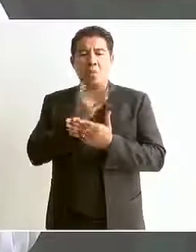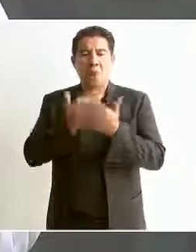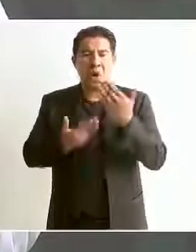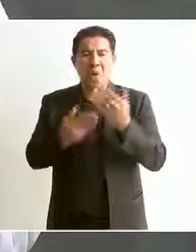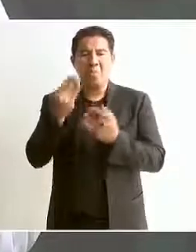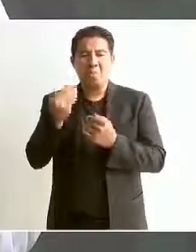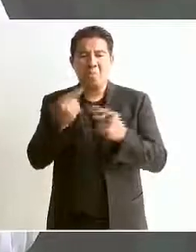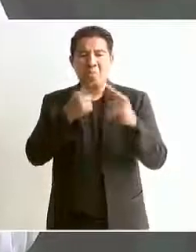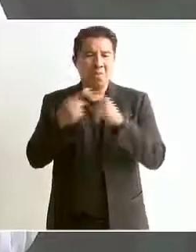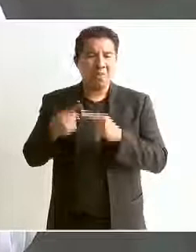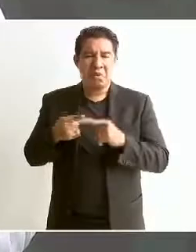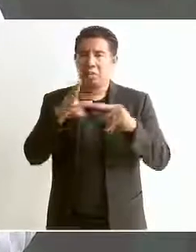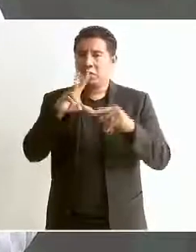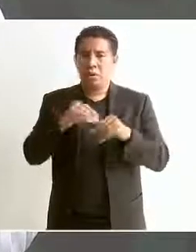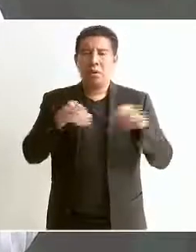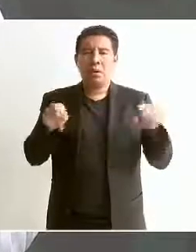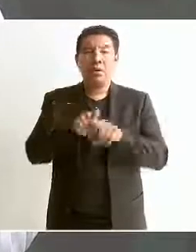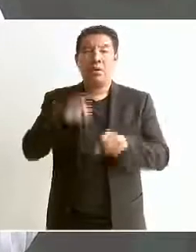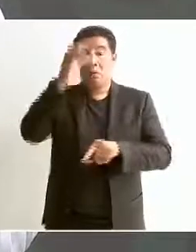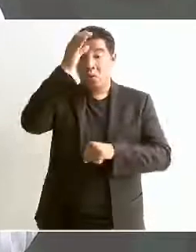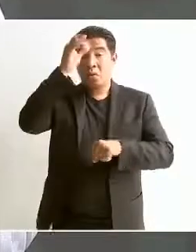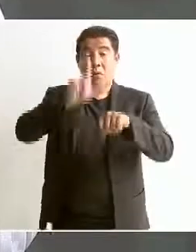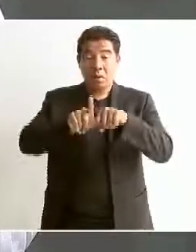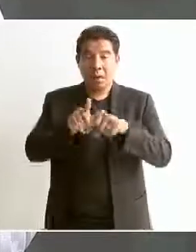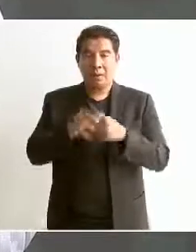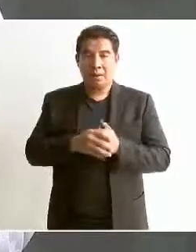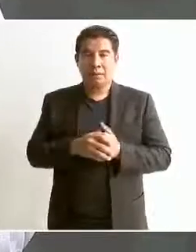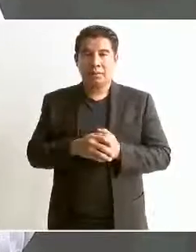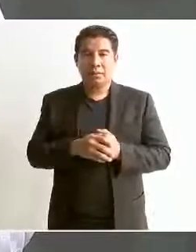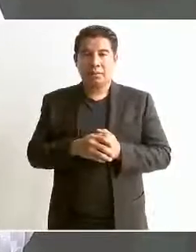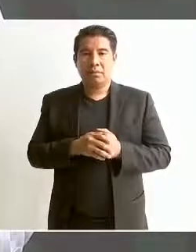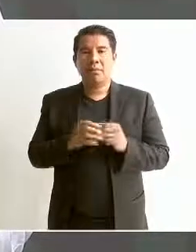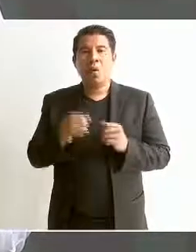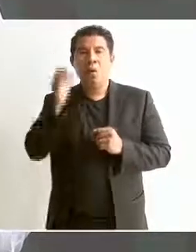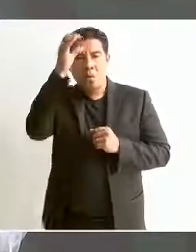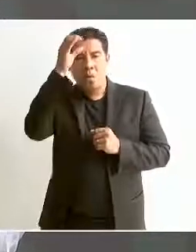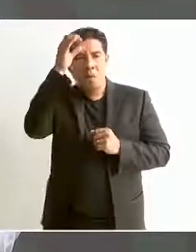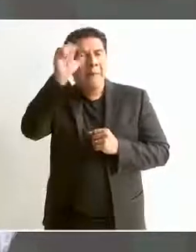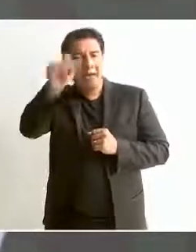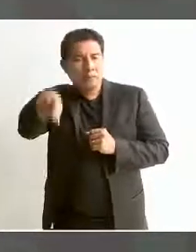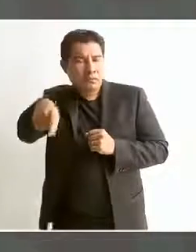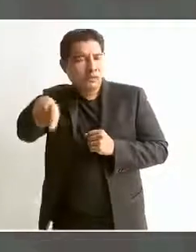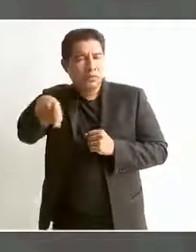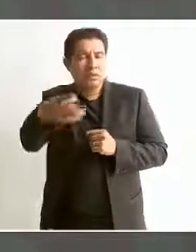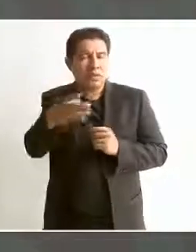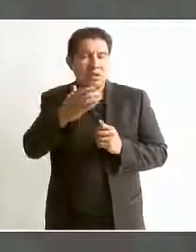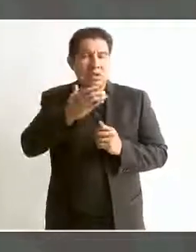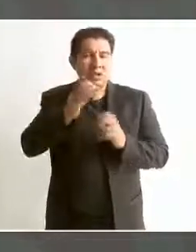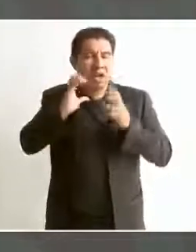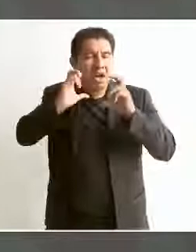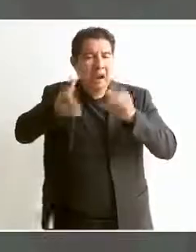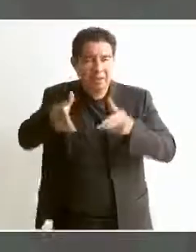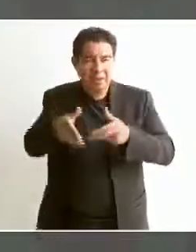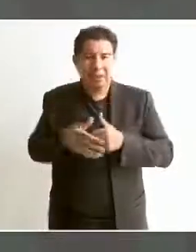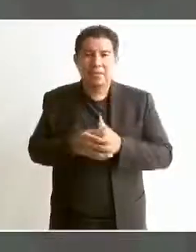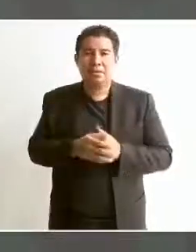la cultura o las culturas de Chiapas.